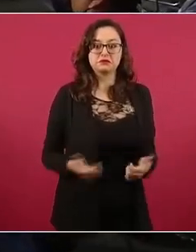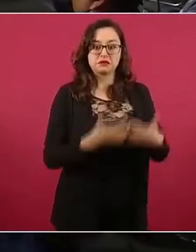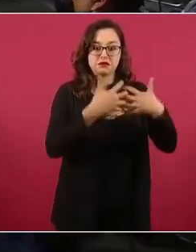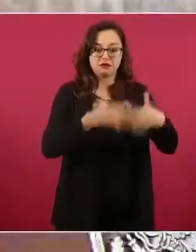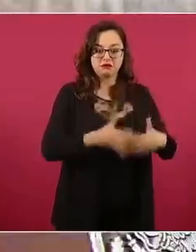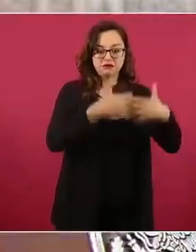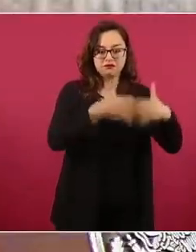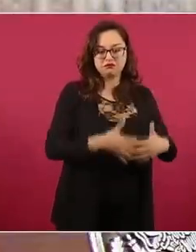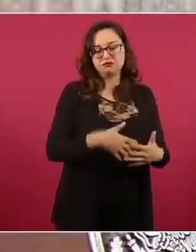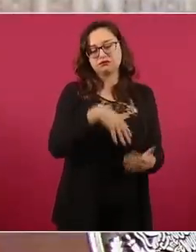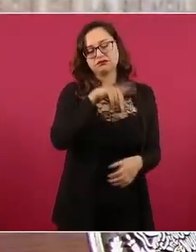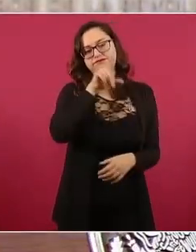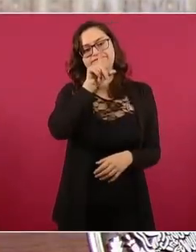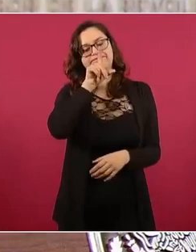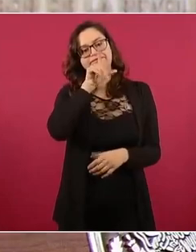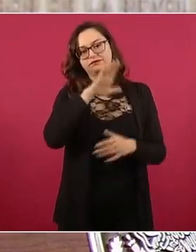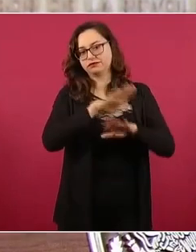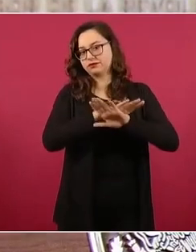tiene que haber planeación,